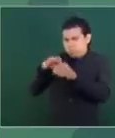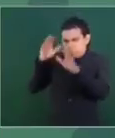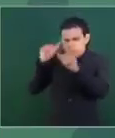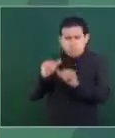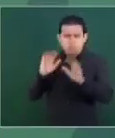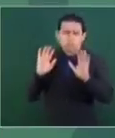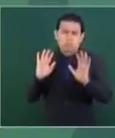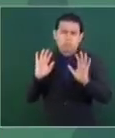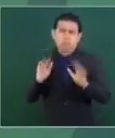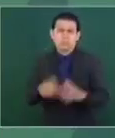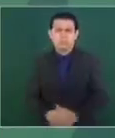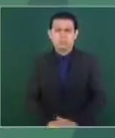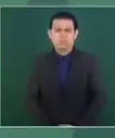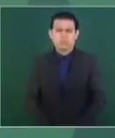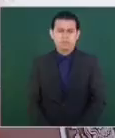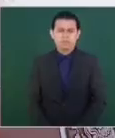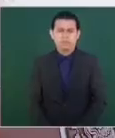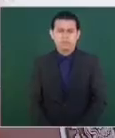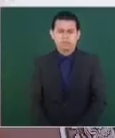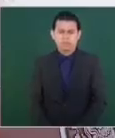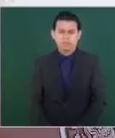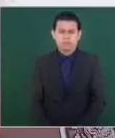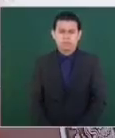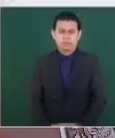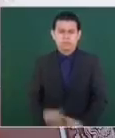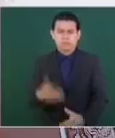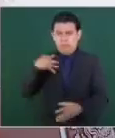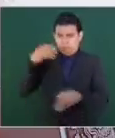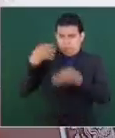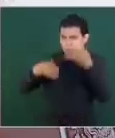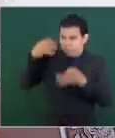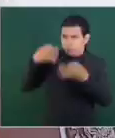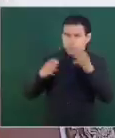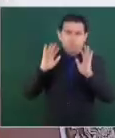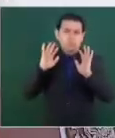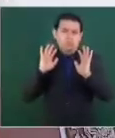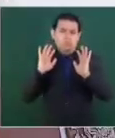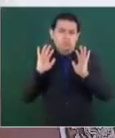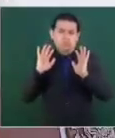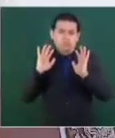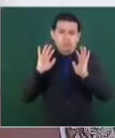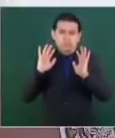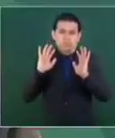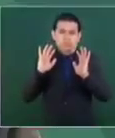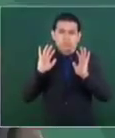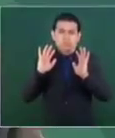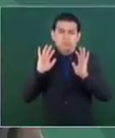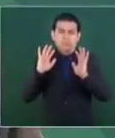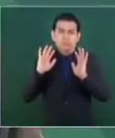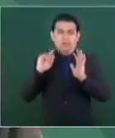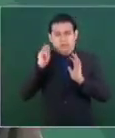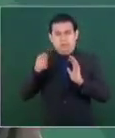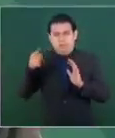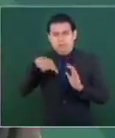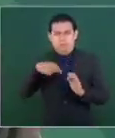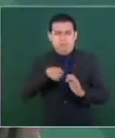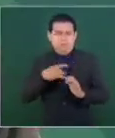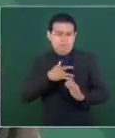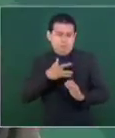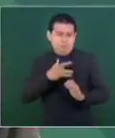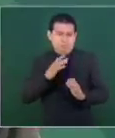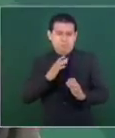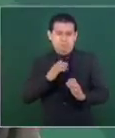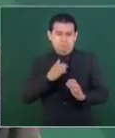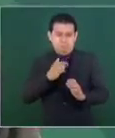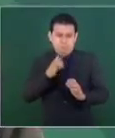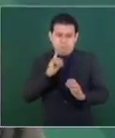Aunque, este, no les guste. Pero mi pecho no es bodega. Siempre digo lo que